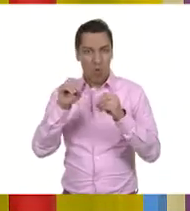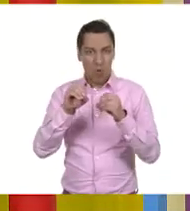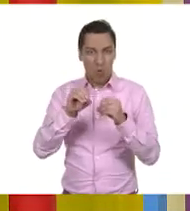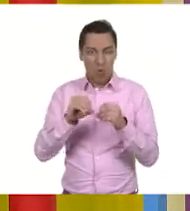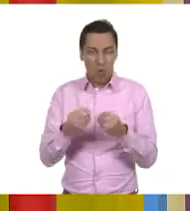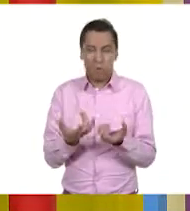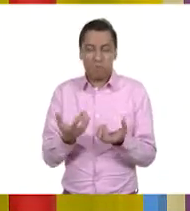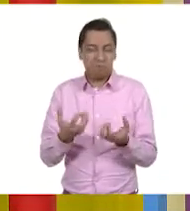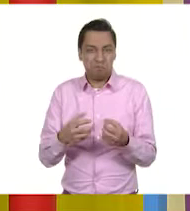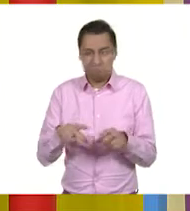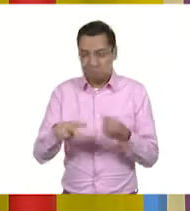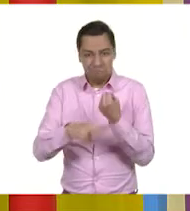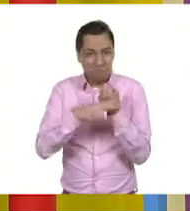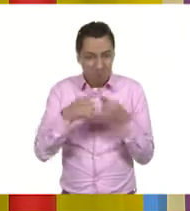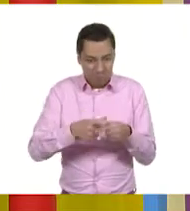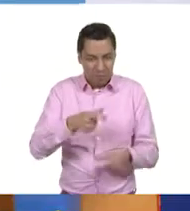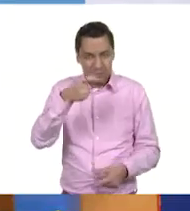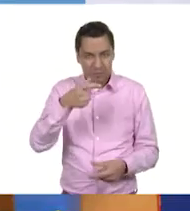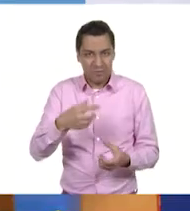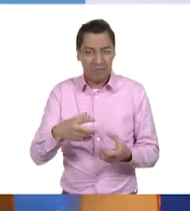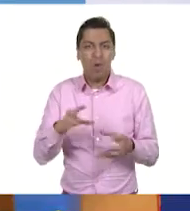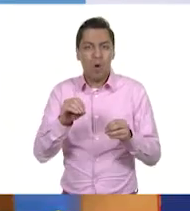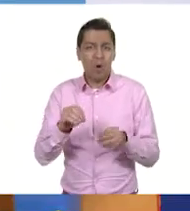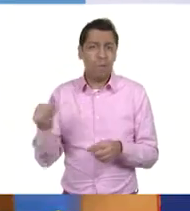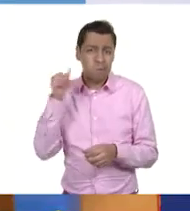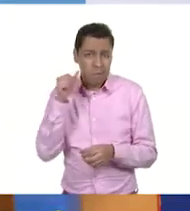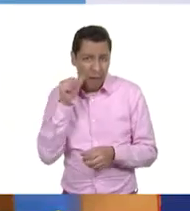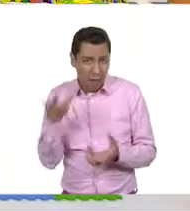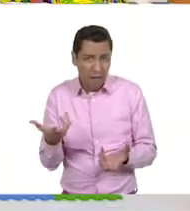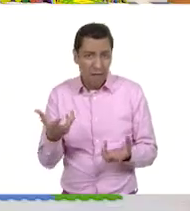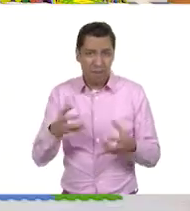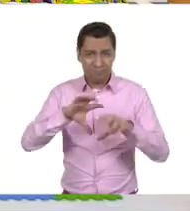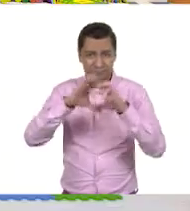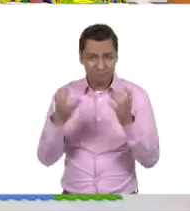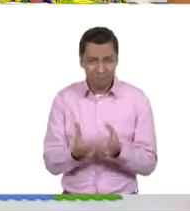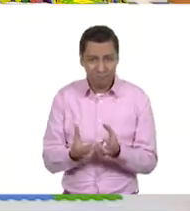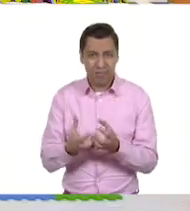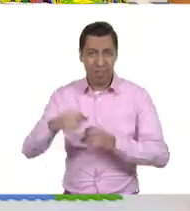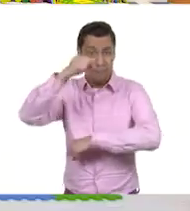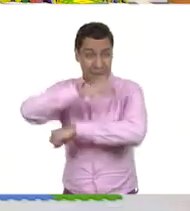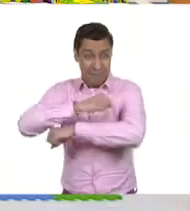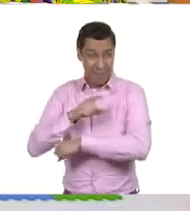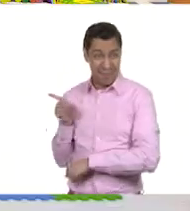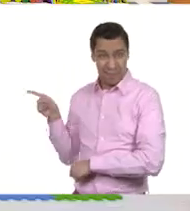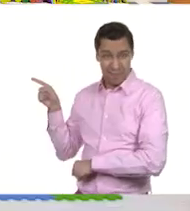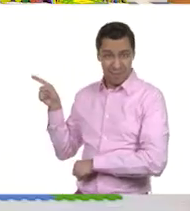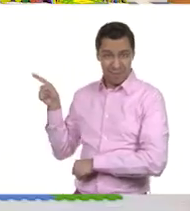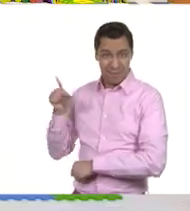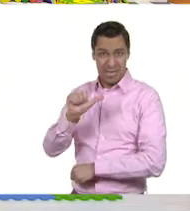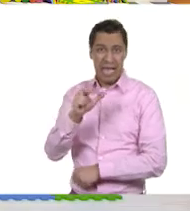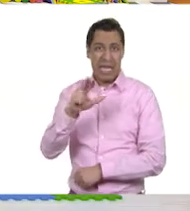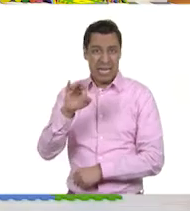a veces, del agua. En los neumáticos. En los neumáticos. Hay ventanas de acrílico. Sí. También es plástico.